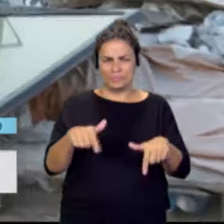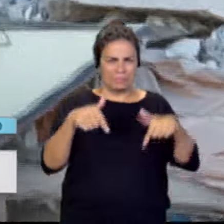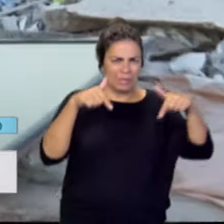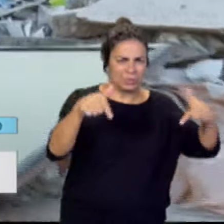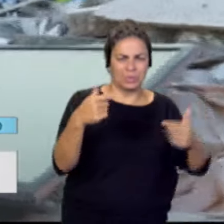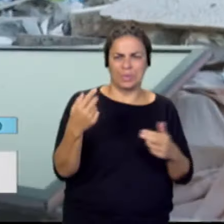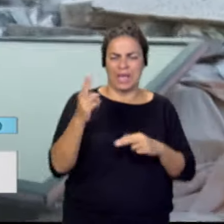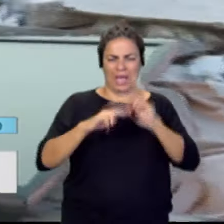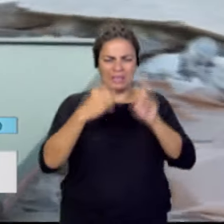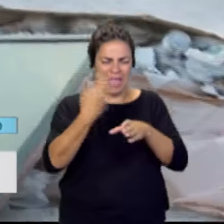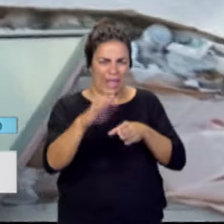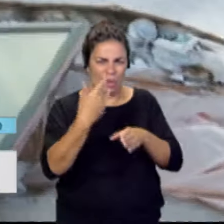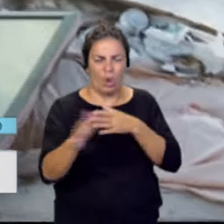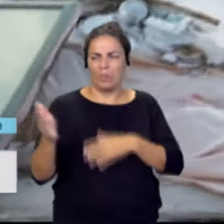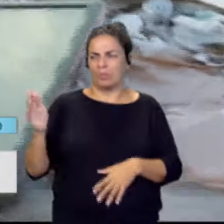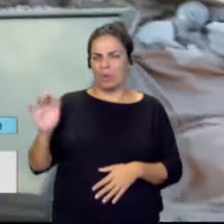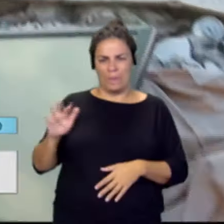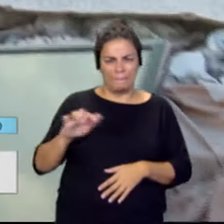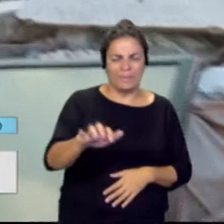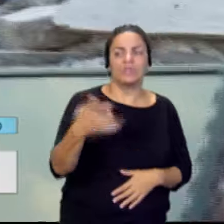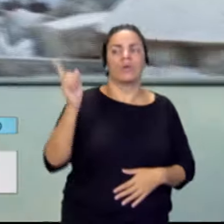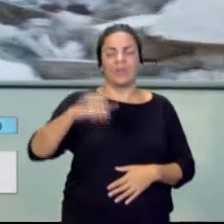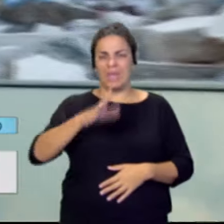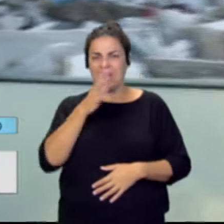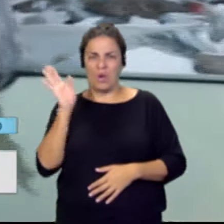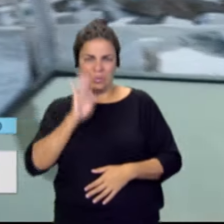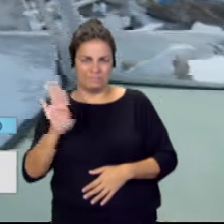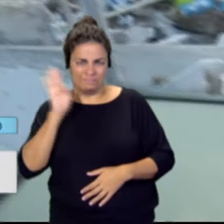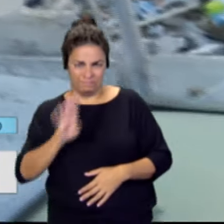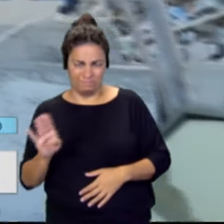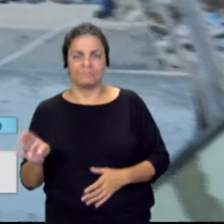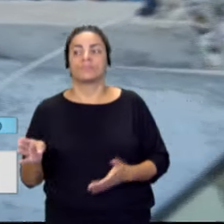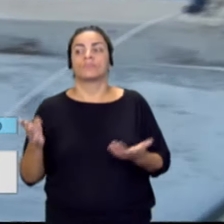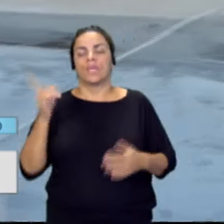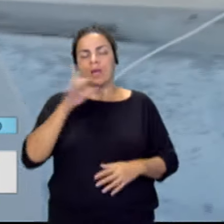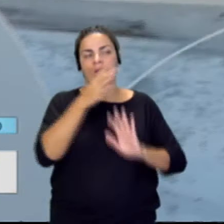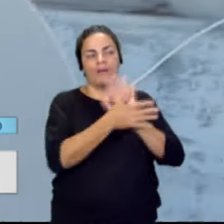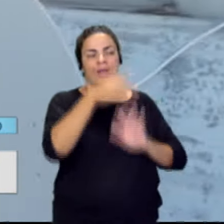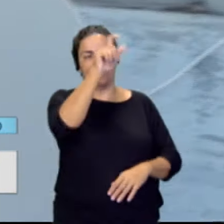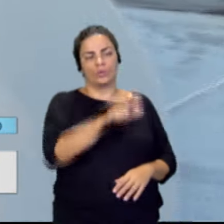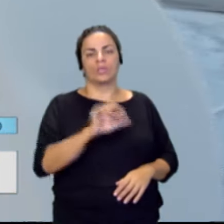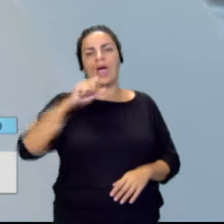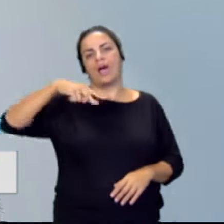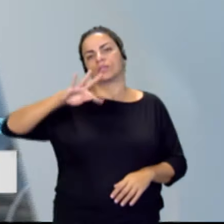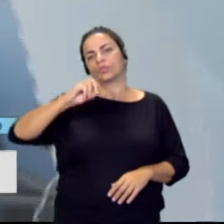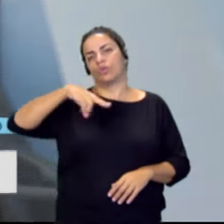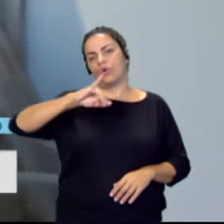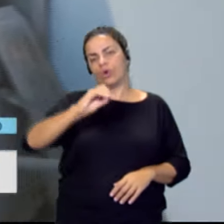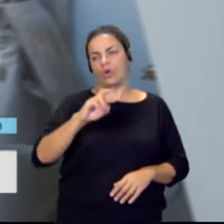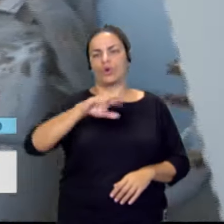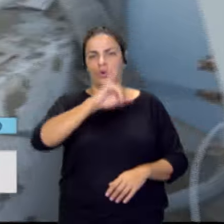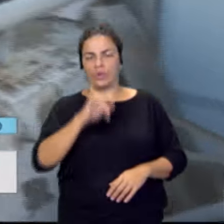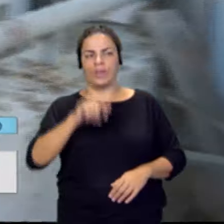escombros, bichos, pero también aguas fecales. Vamos a hablar con Antonio Rodríguez, él es portavoz de los vecinos,